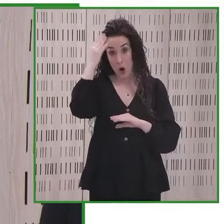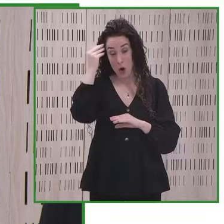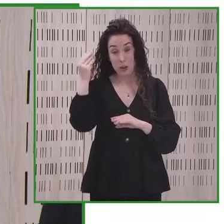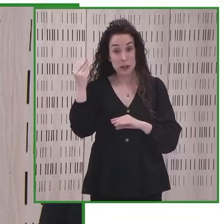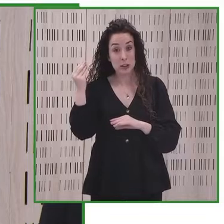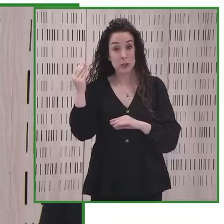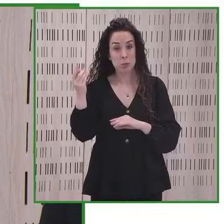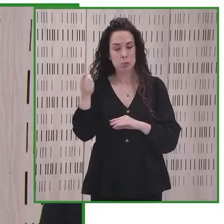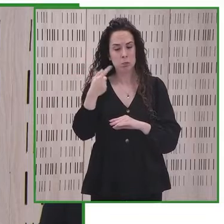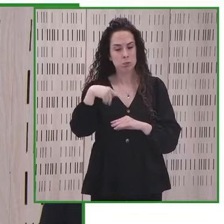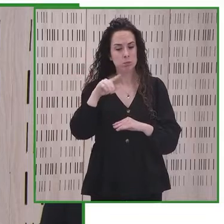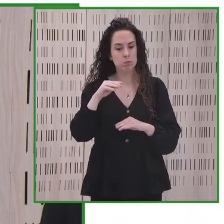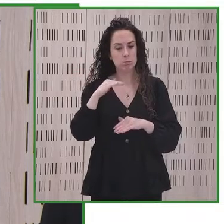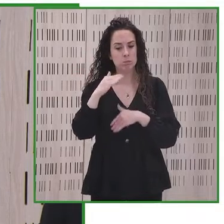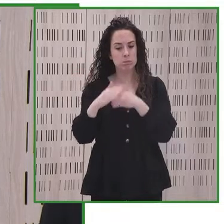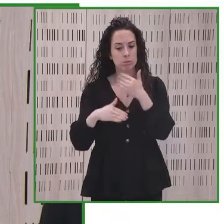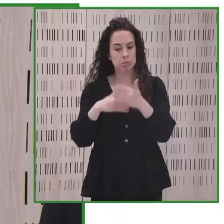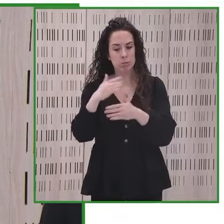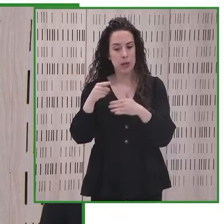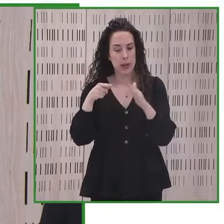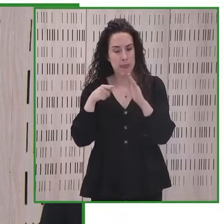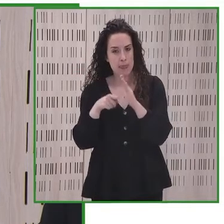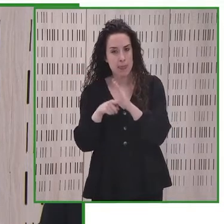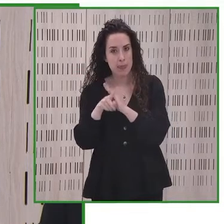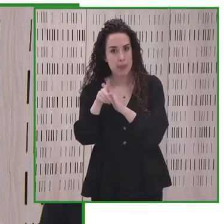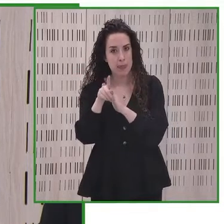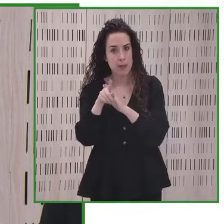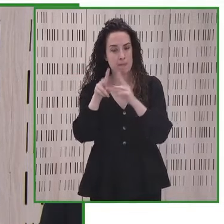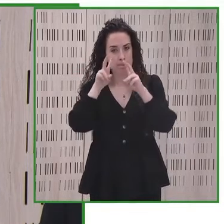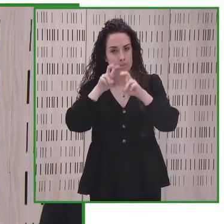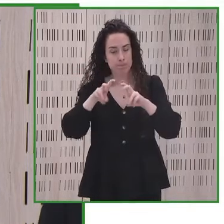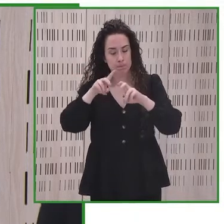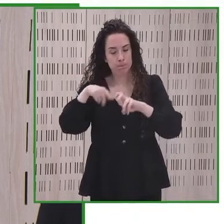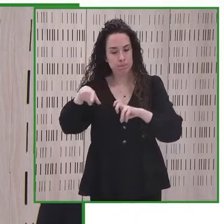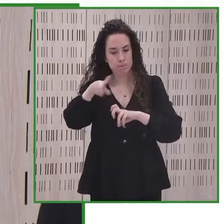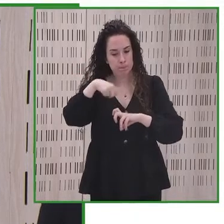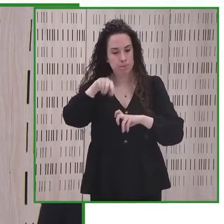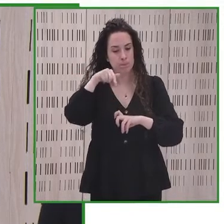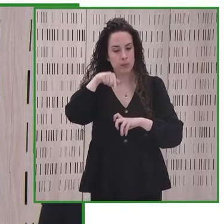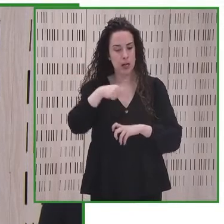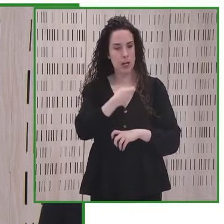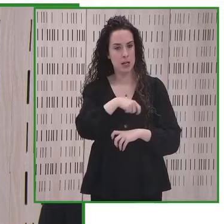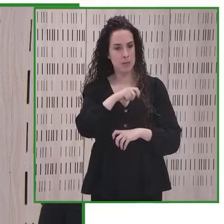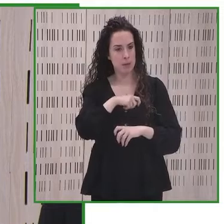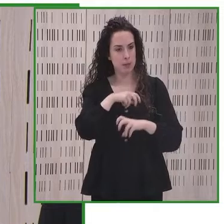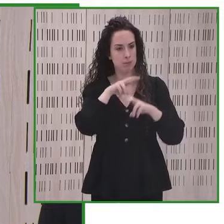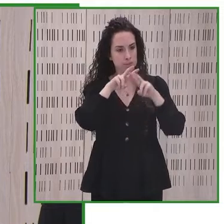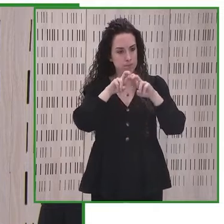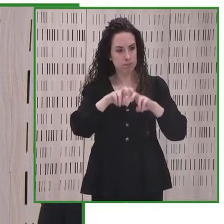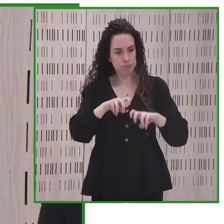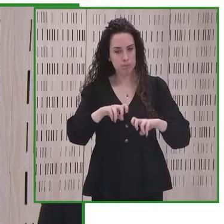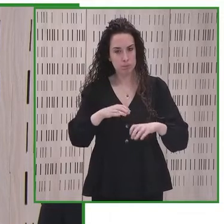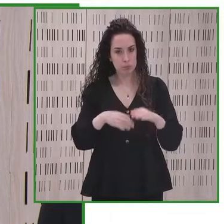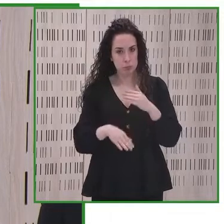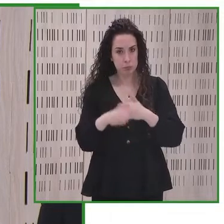está ahora mismo desarrollándose, investigándose en nuestras universidades, en nuestros centros de conocimiento,